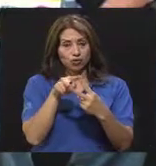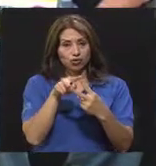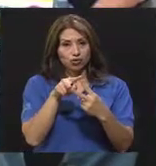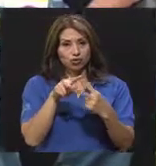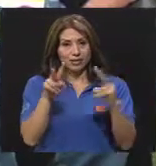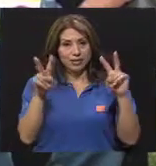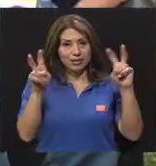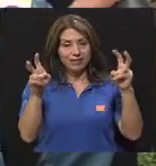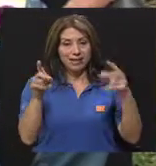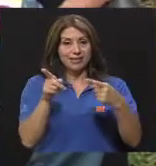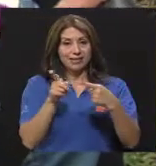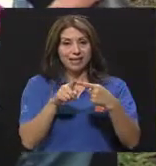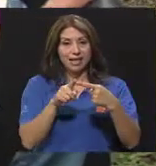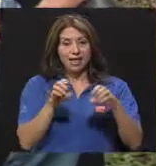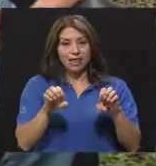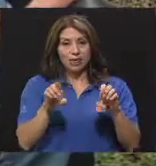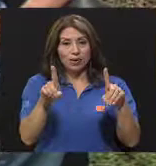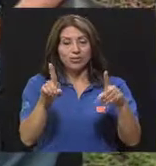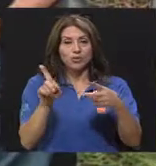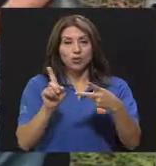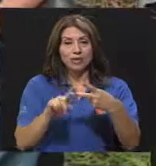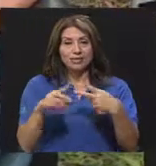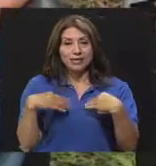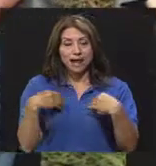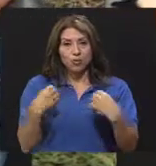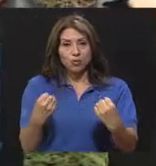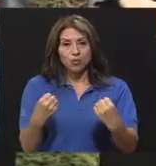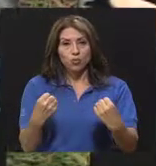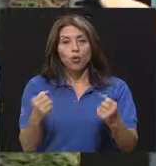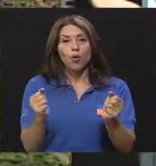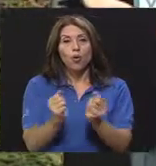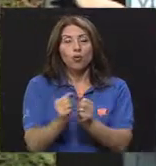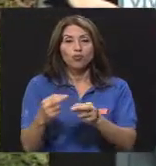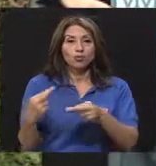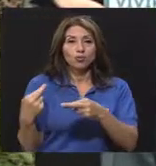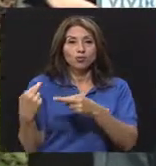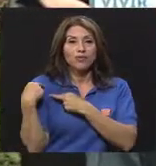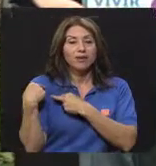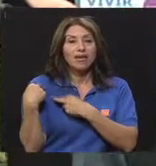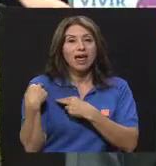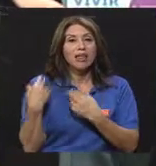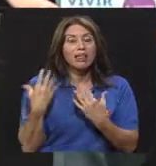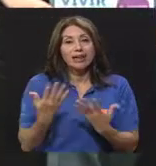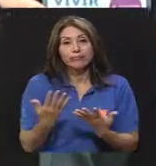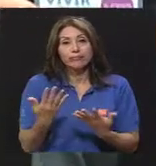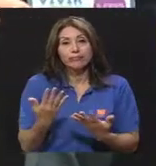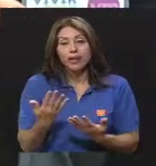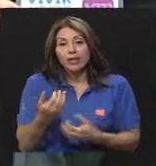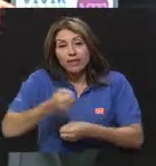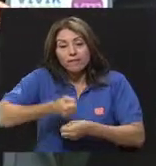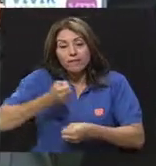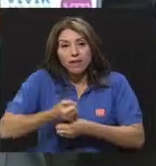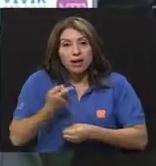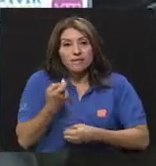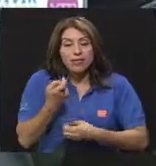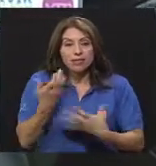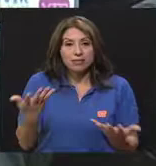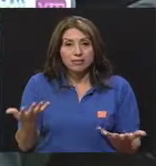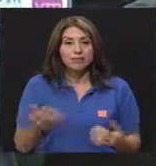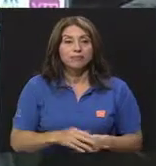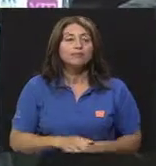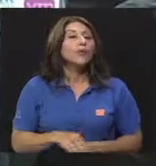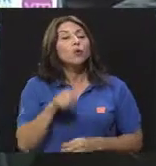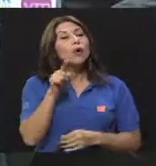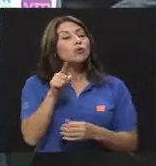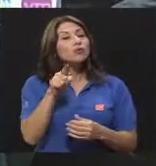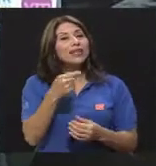Educación particularmente. Y salud con una enorme responsabilidad en lo que hemos dejado de hacer. Y es que cuando usted